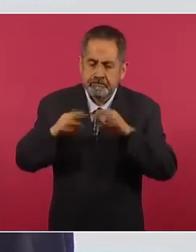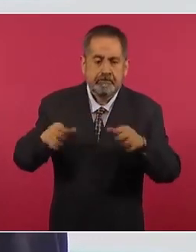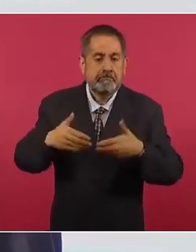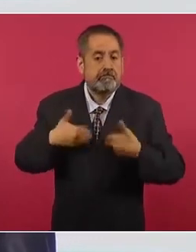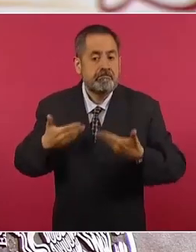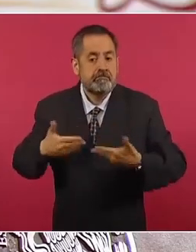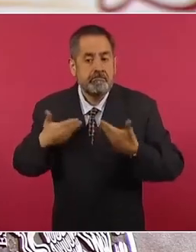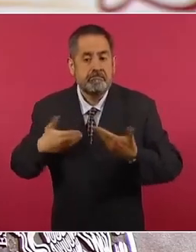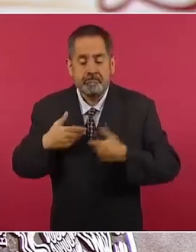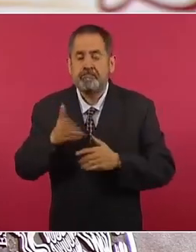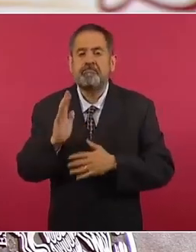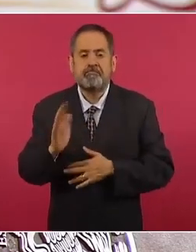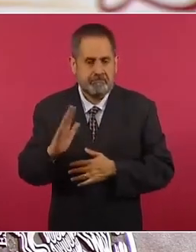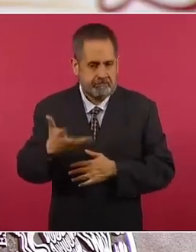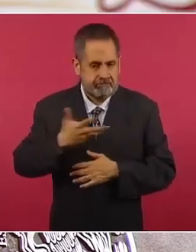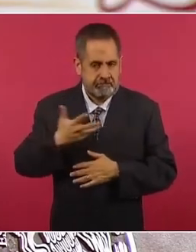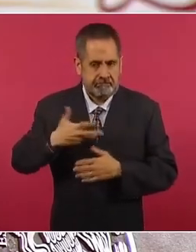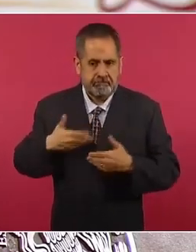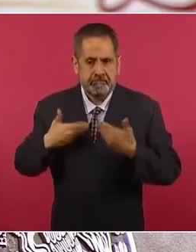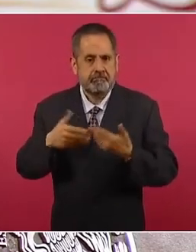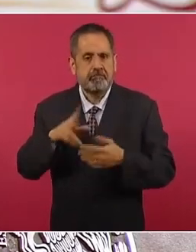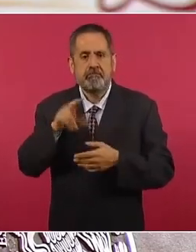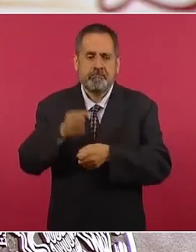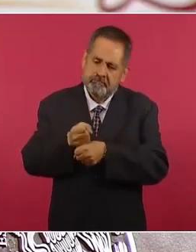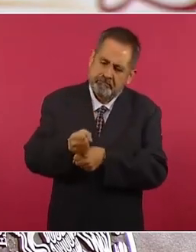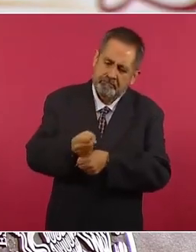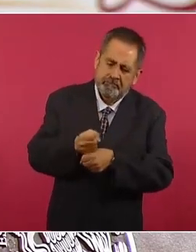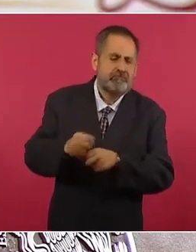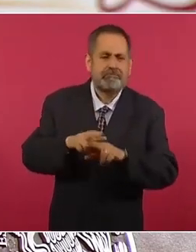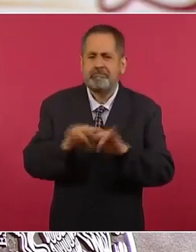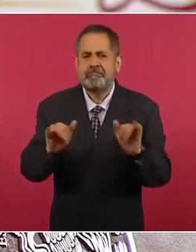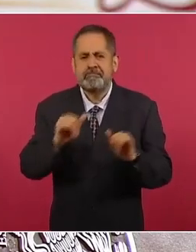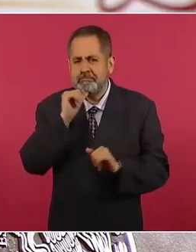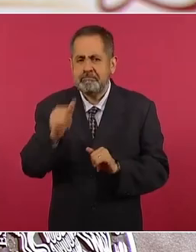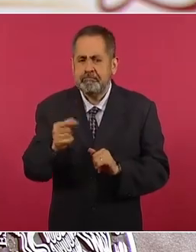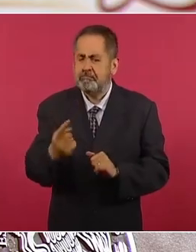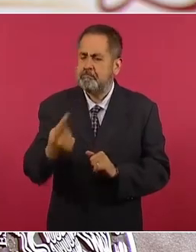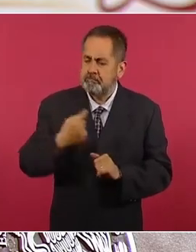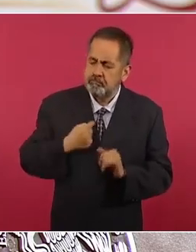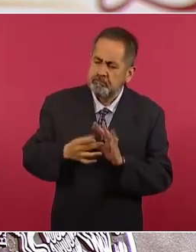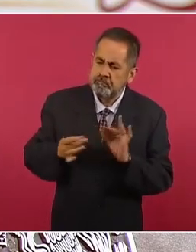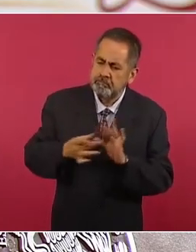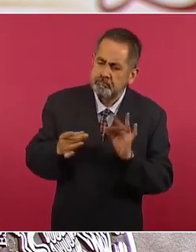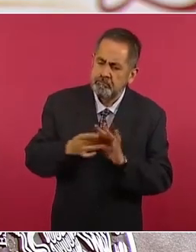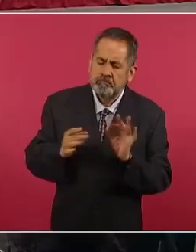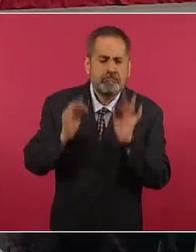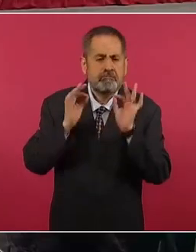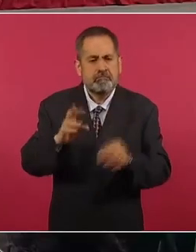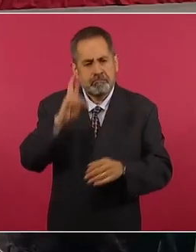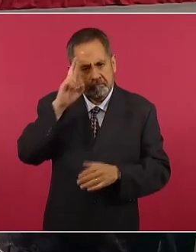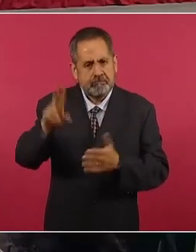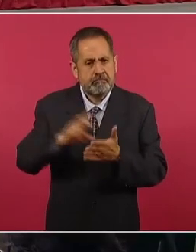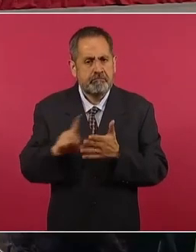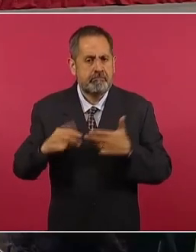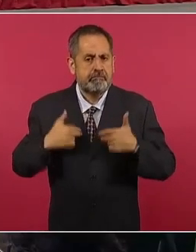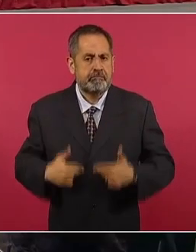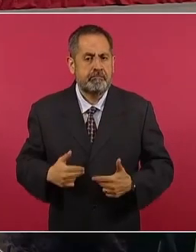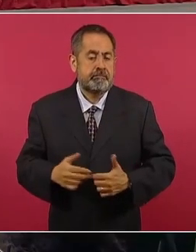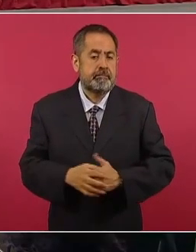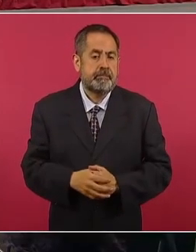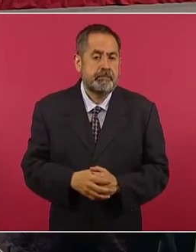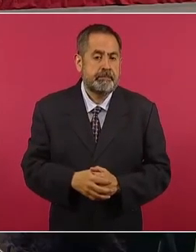tenido información sin violar los derechos humanos de absolutamente ninguna persona. Y hemos